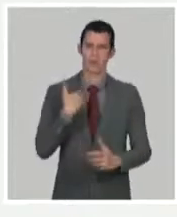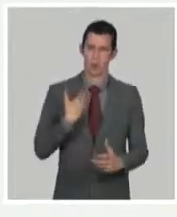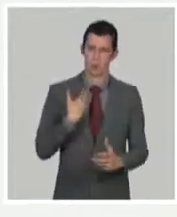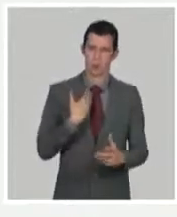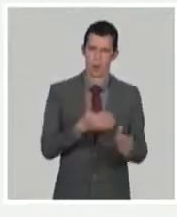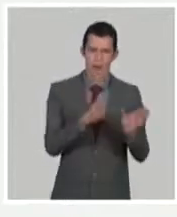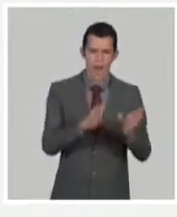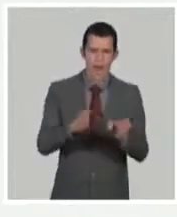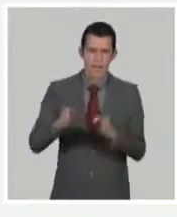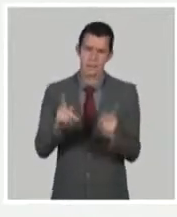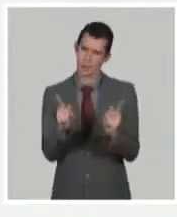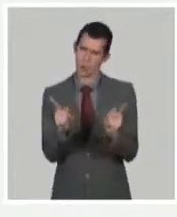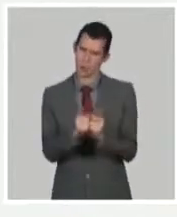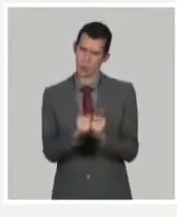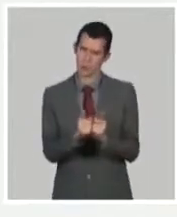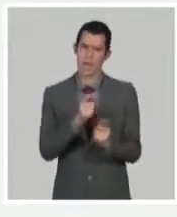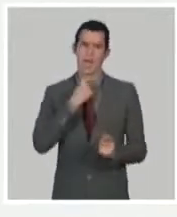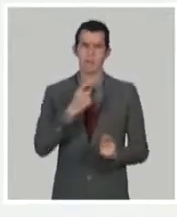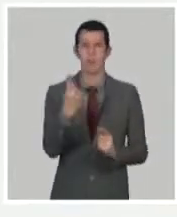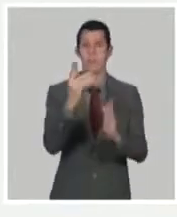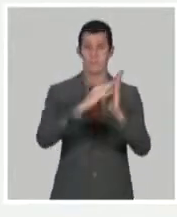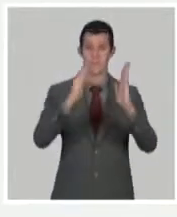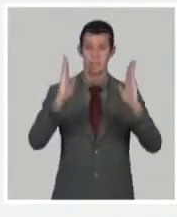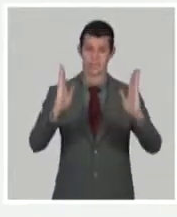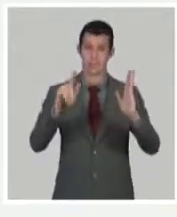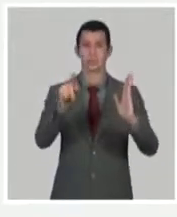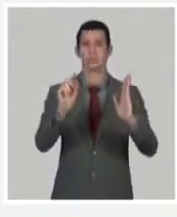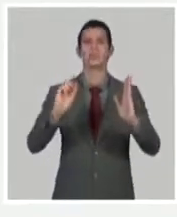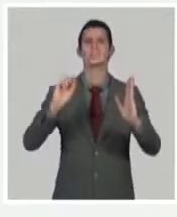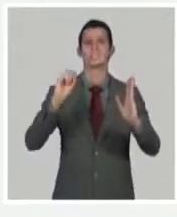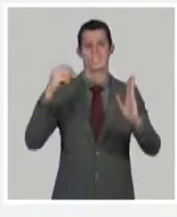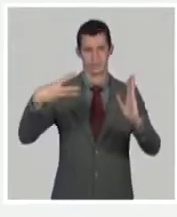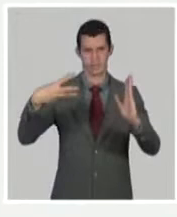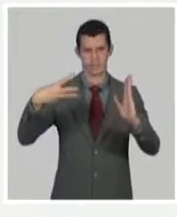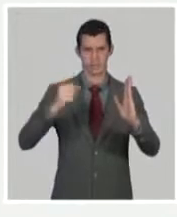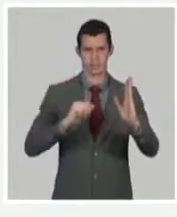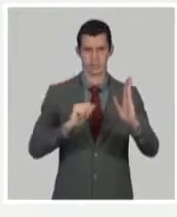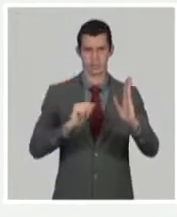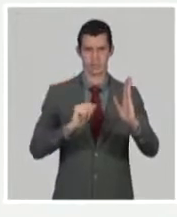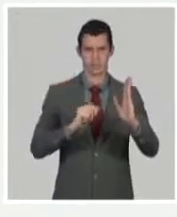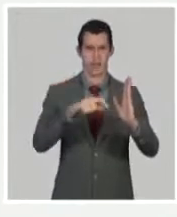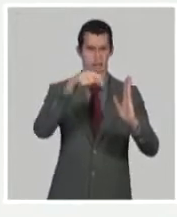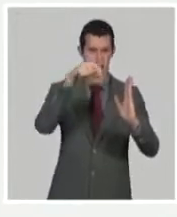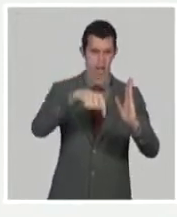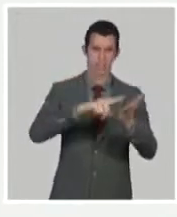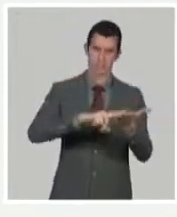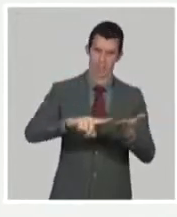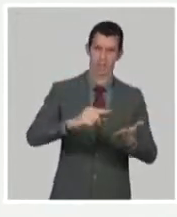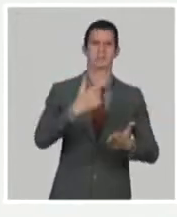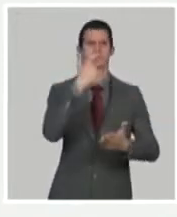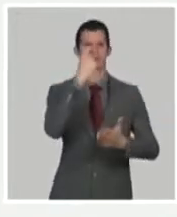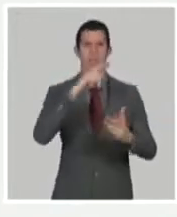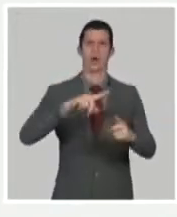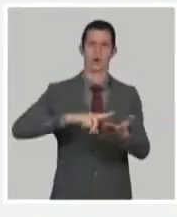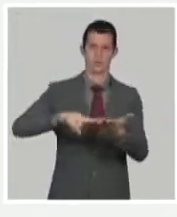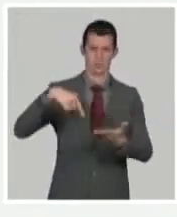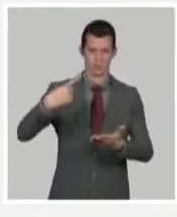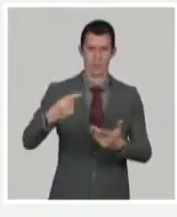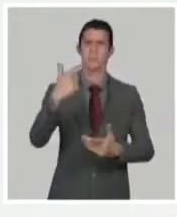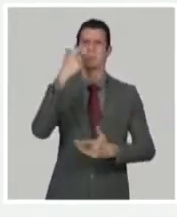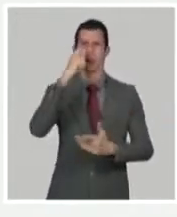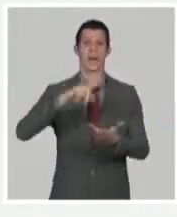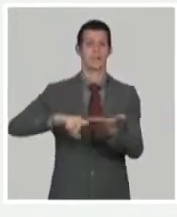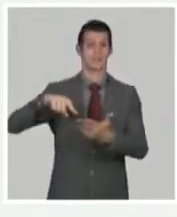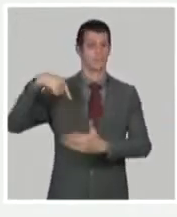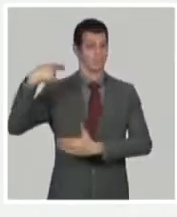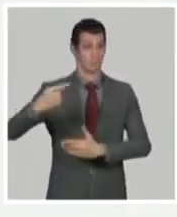días. En un mes usted tiene tres inmunizaciones y a eso le llamamos esquema corto. Y el esquema largo es aquel en que el individuo se inmuniza